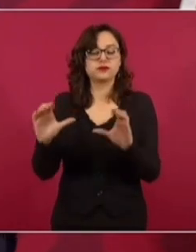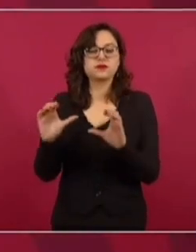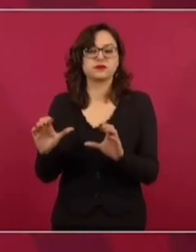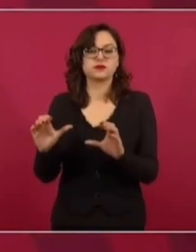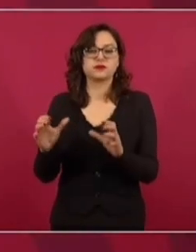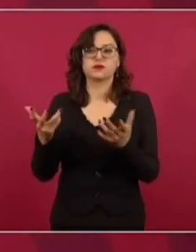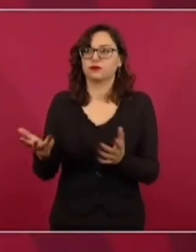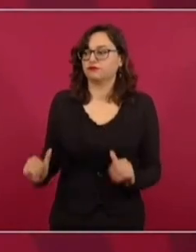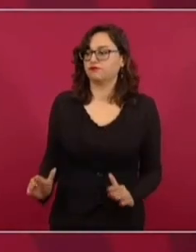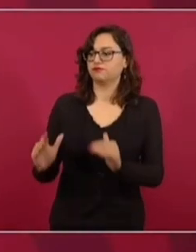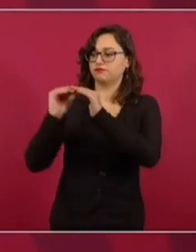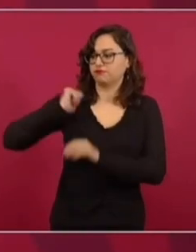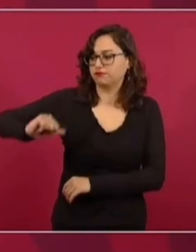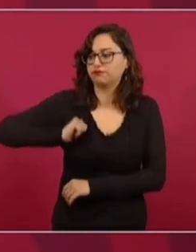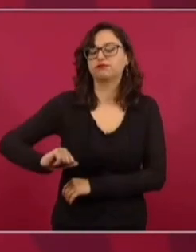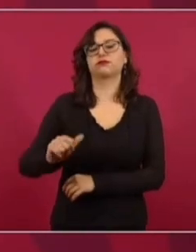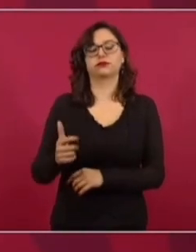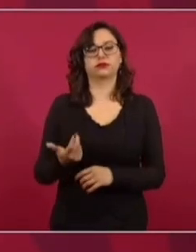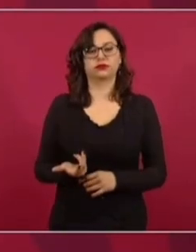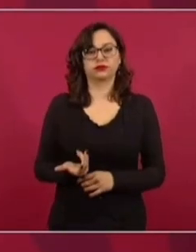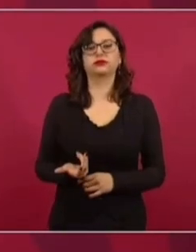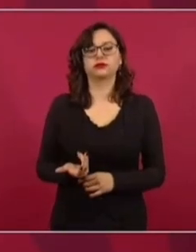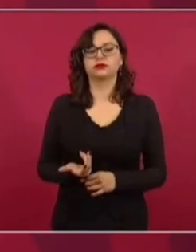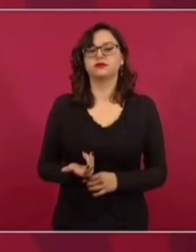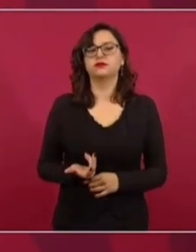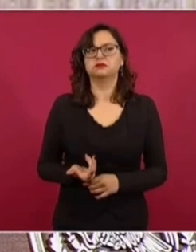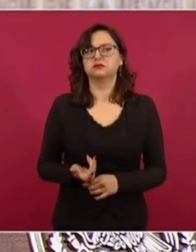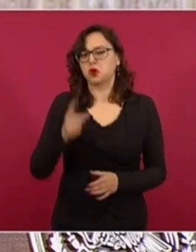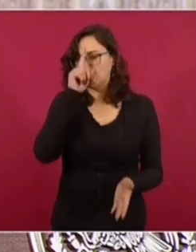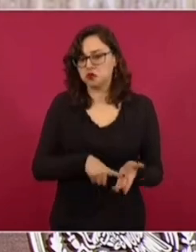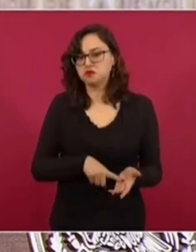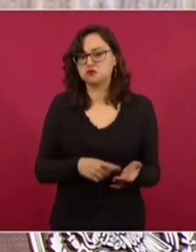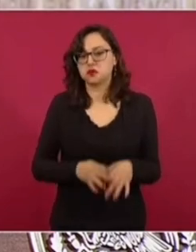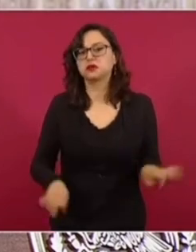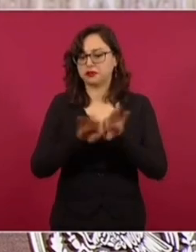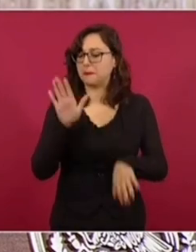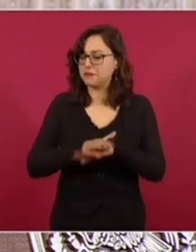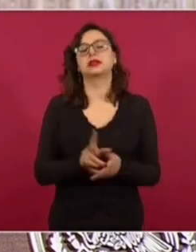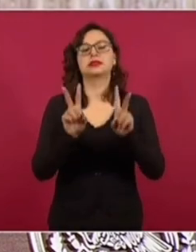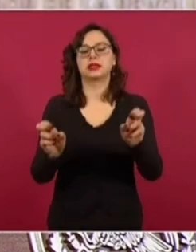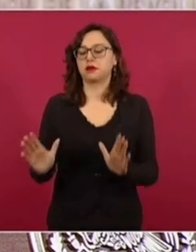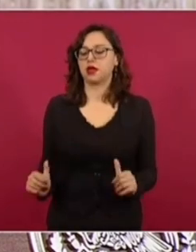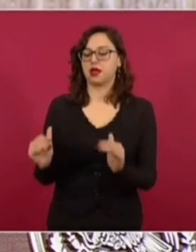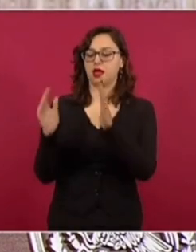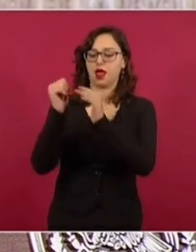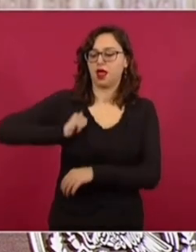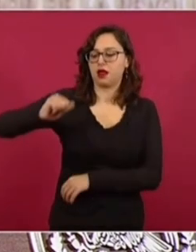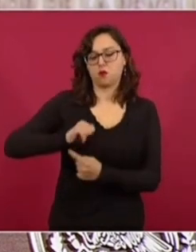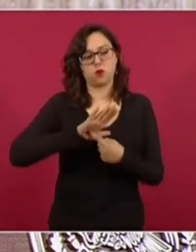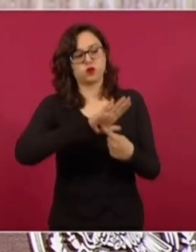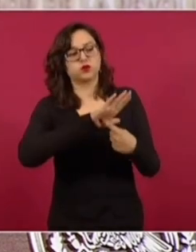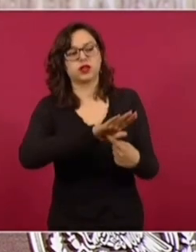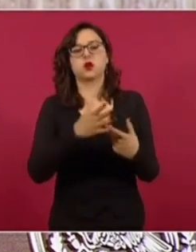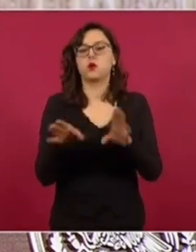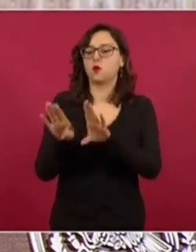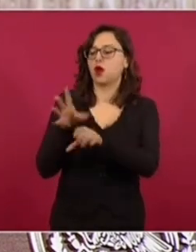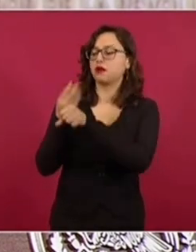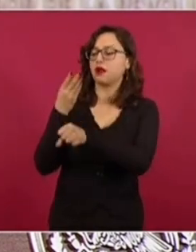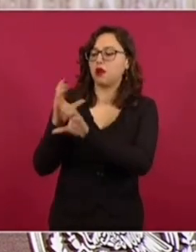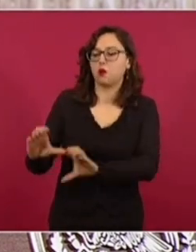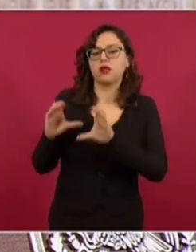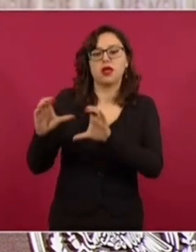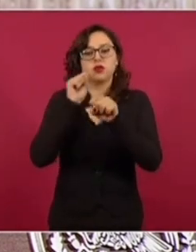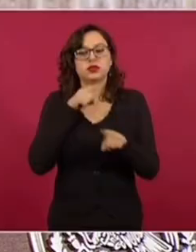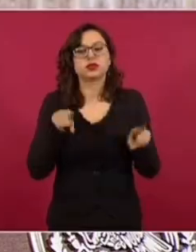de los sitios arqueológicos. Entonces, sí conviene que se informe más sobre esto y que también vengan